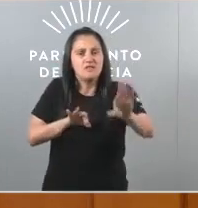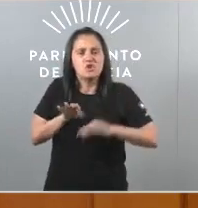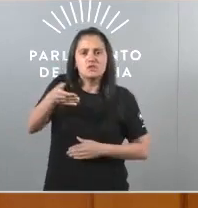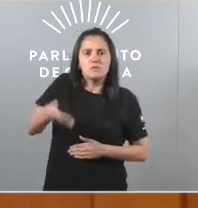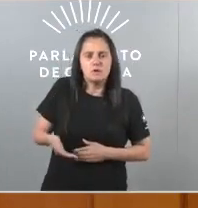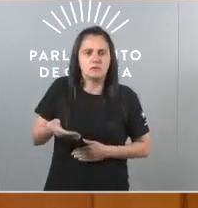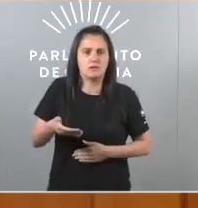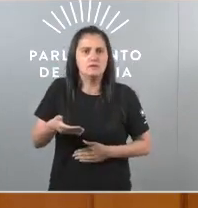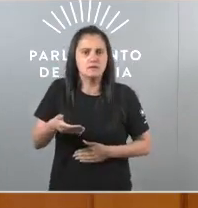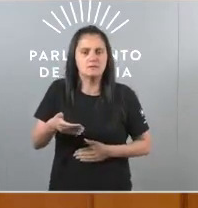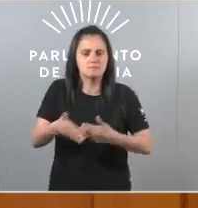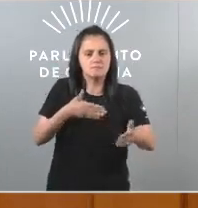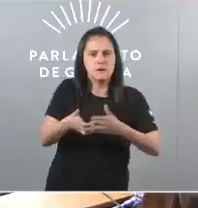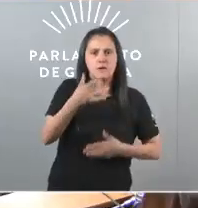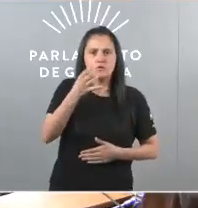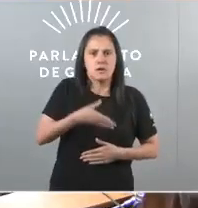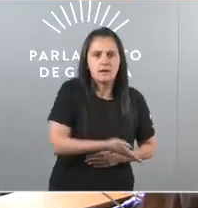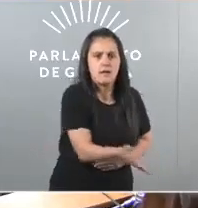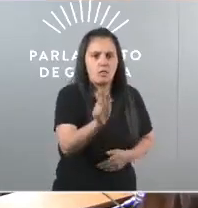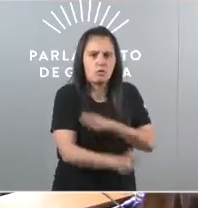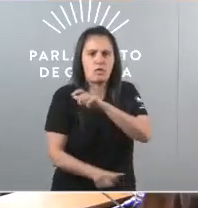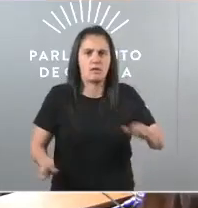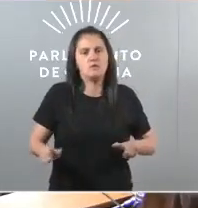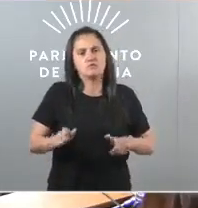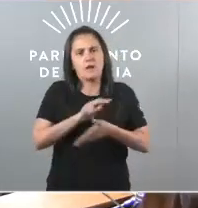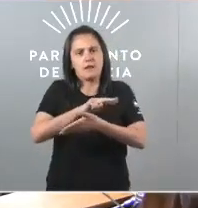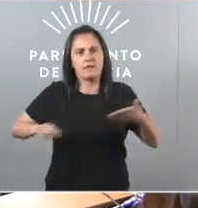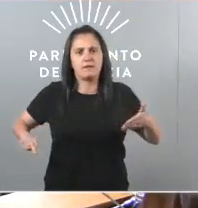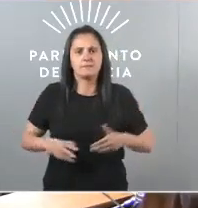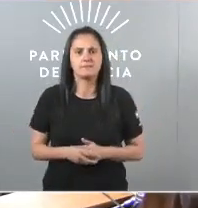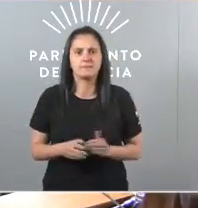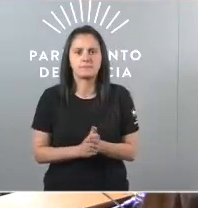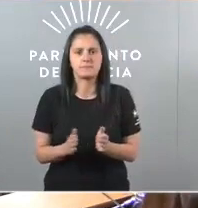estean en mans da cidadanía galega E